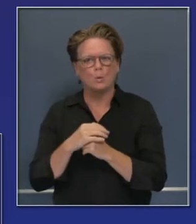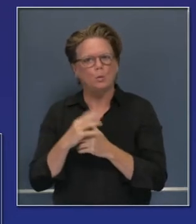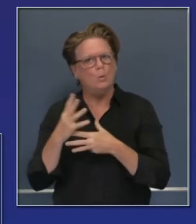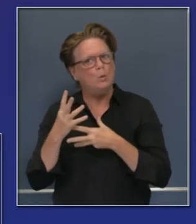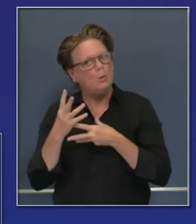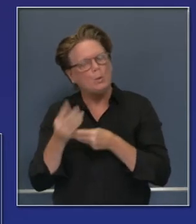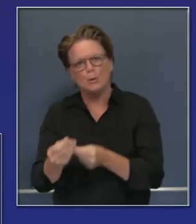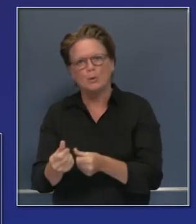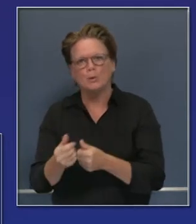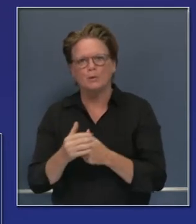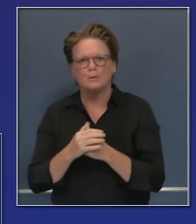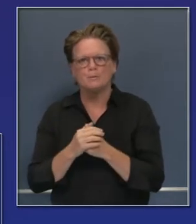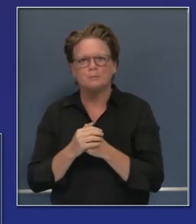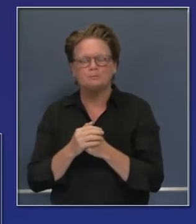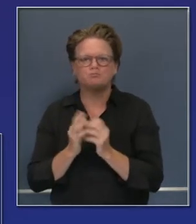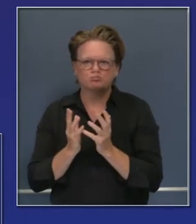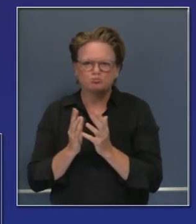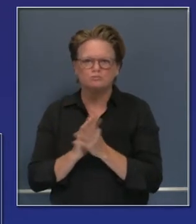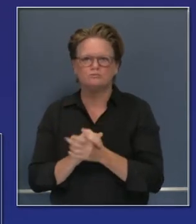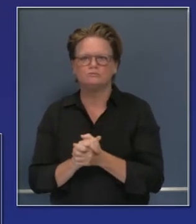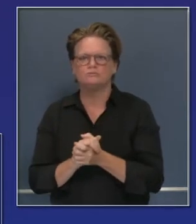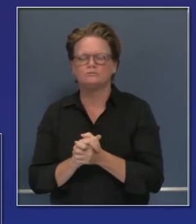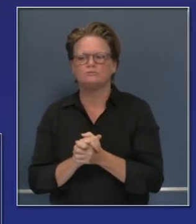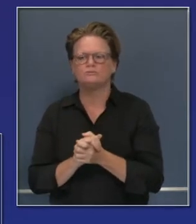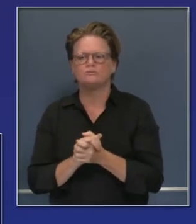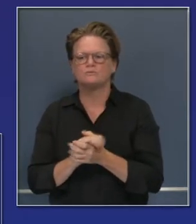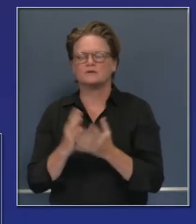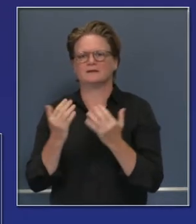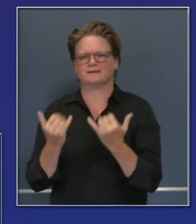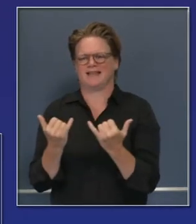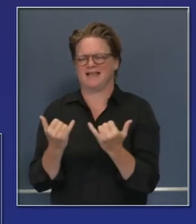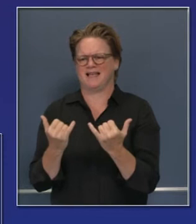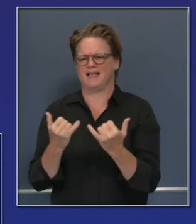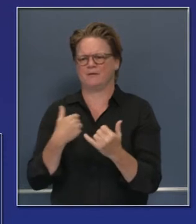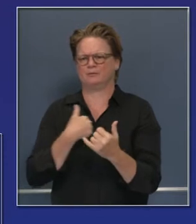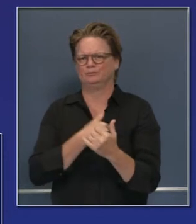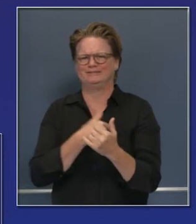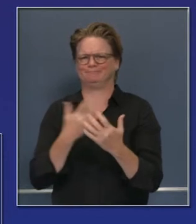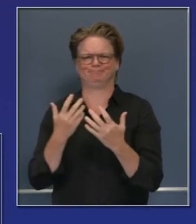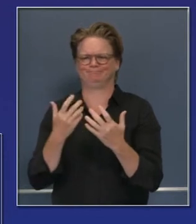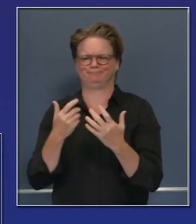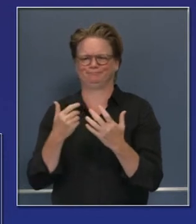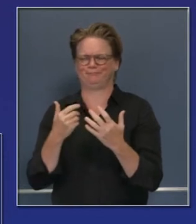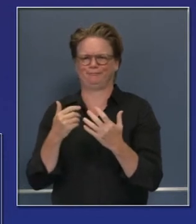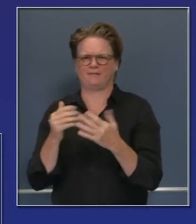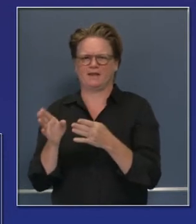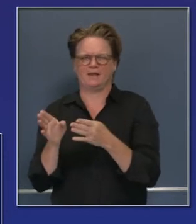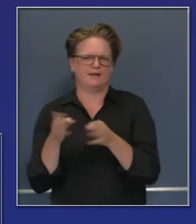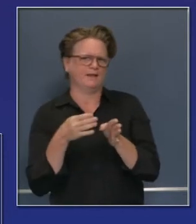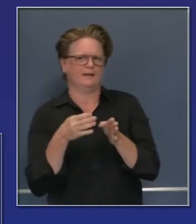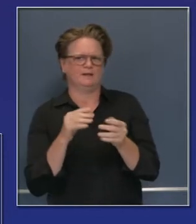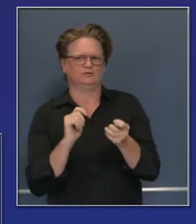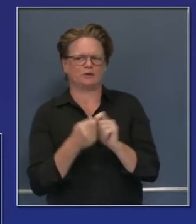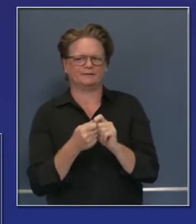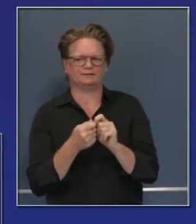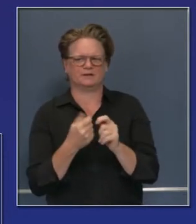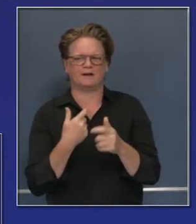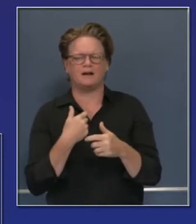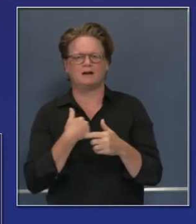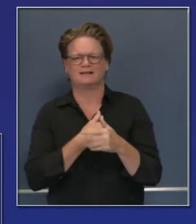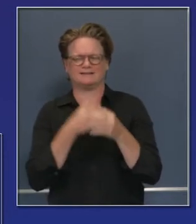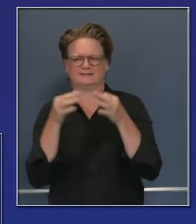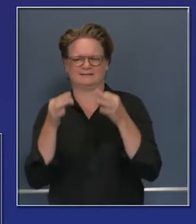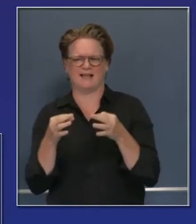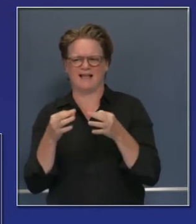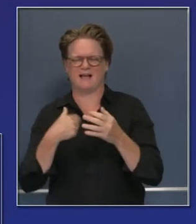para este diagnóstico. Ahora, estamos yendo en otra dirección para hacer una interrupción en este mercado,